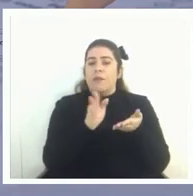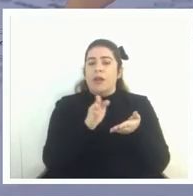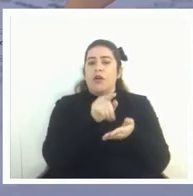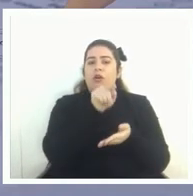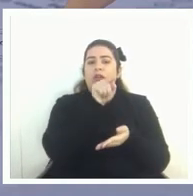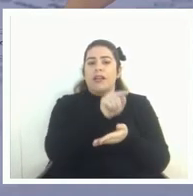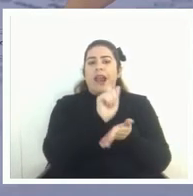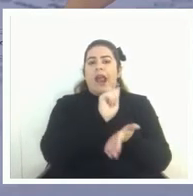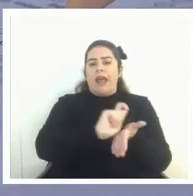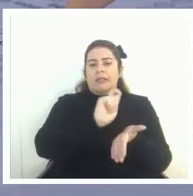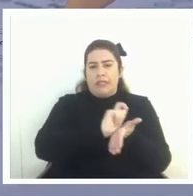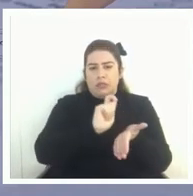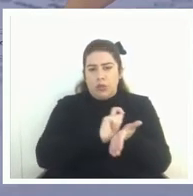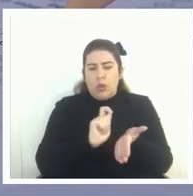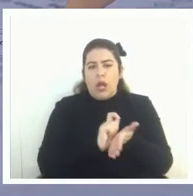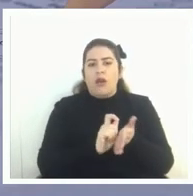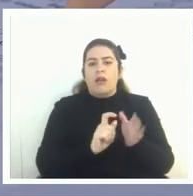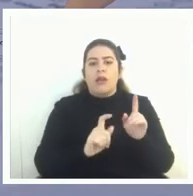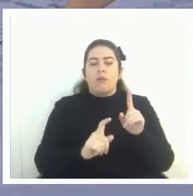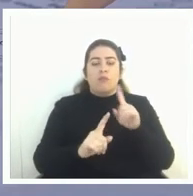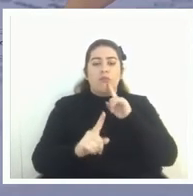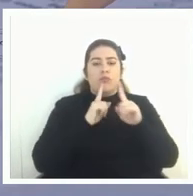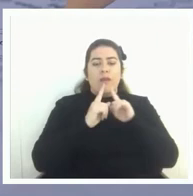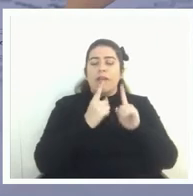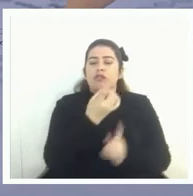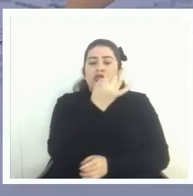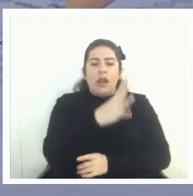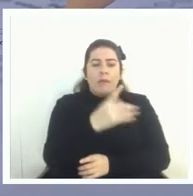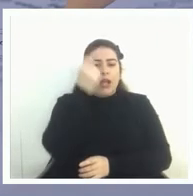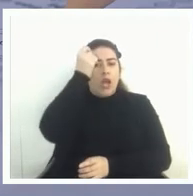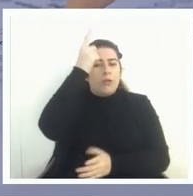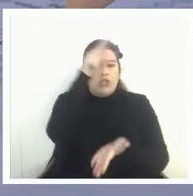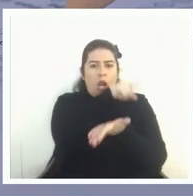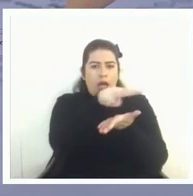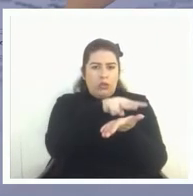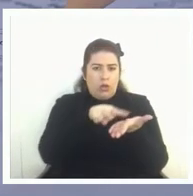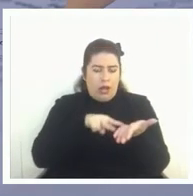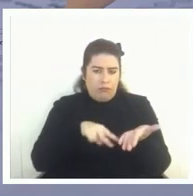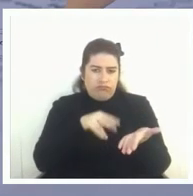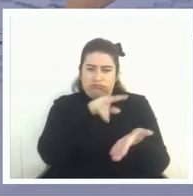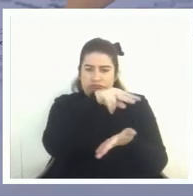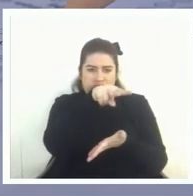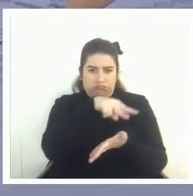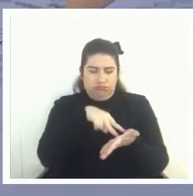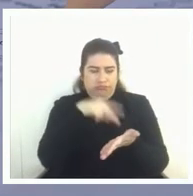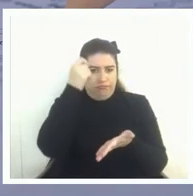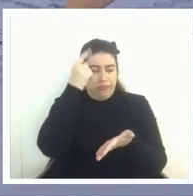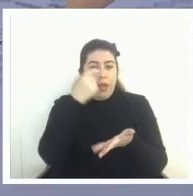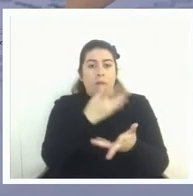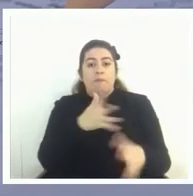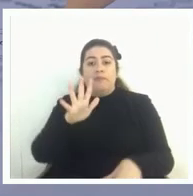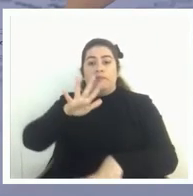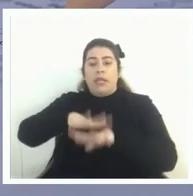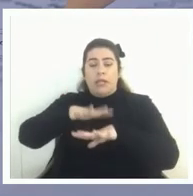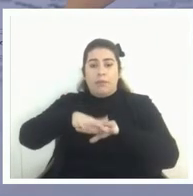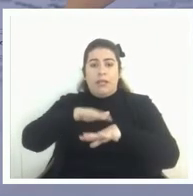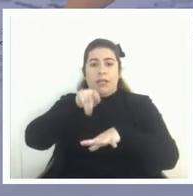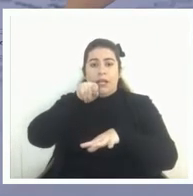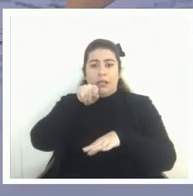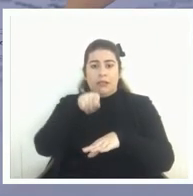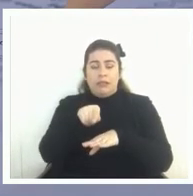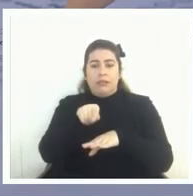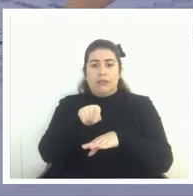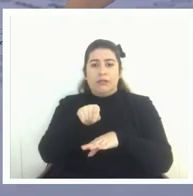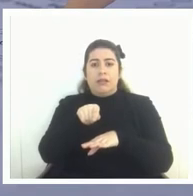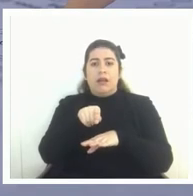escritura tenemos una prueba de comprensión lectora y en matemáticas vamos a tener